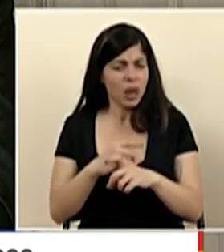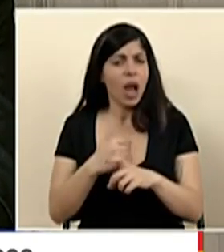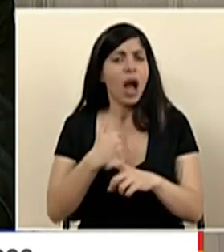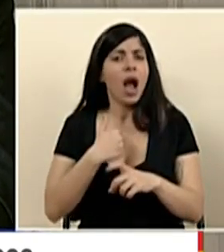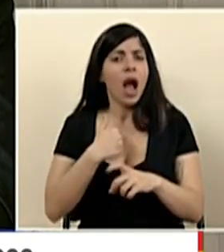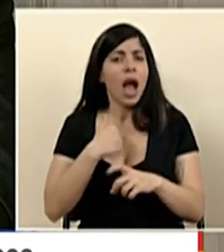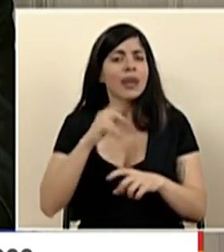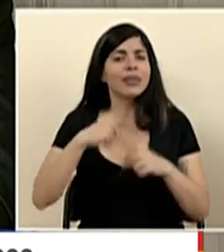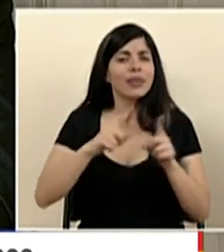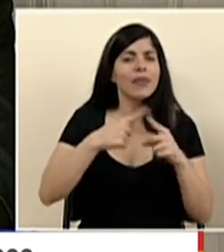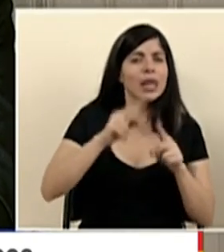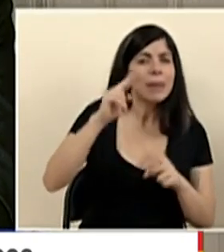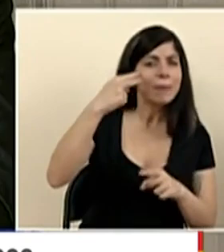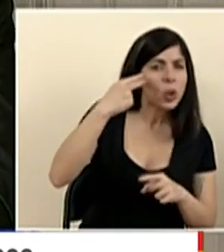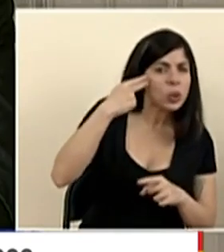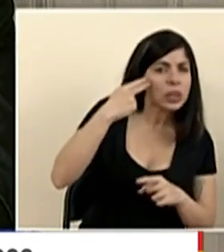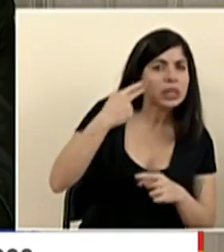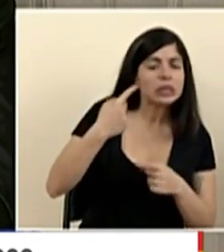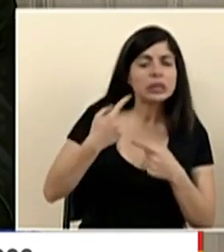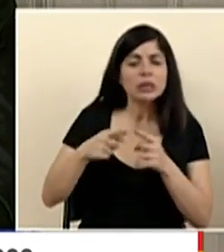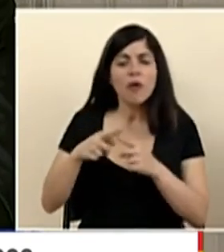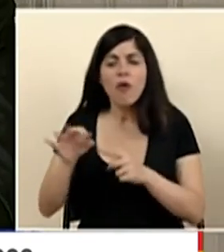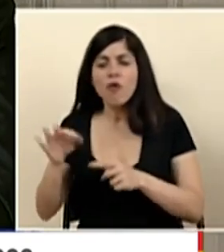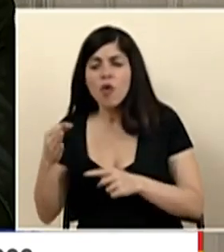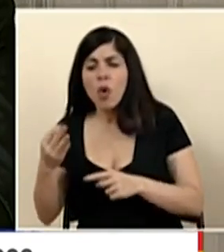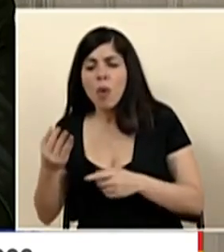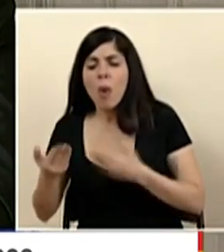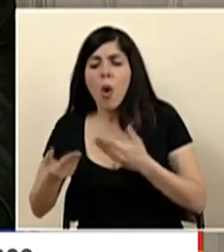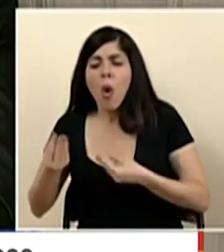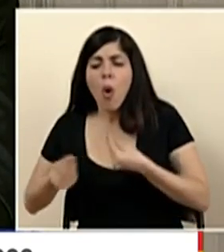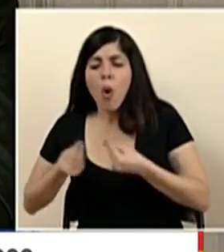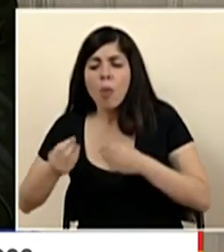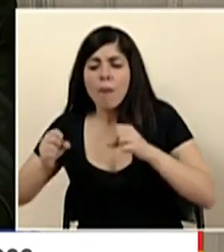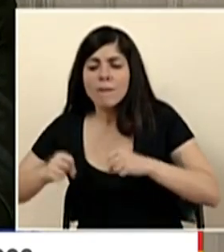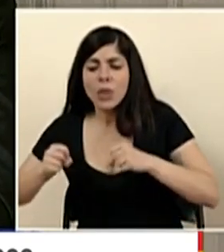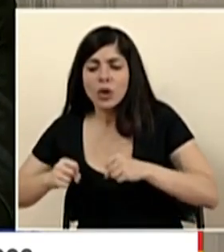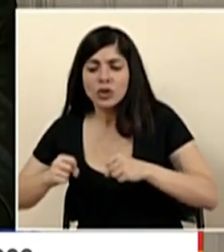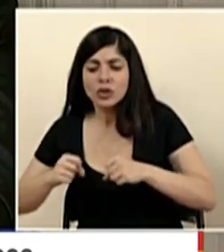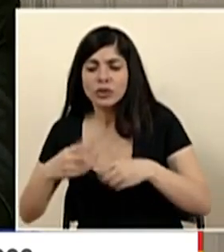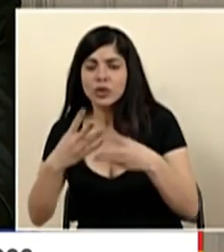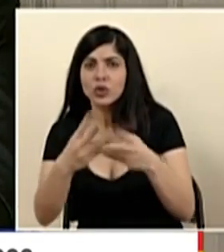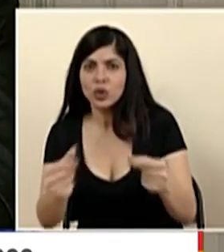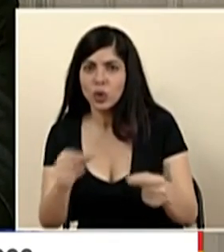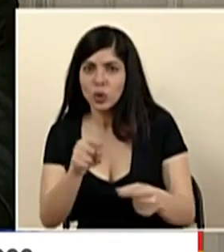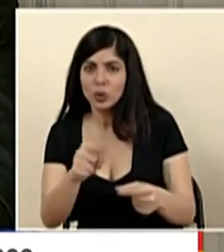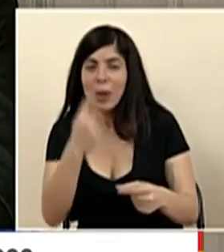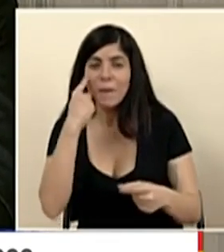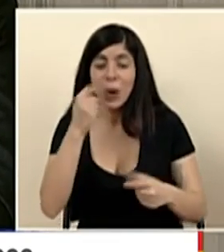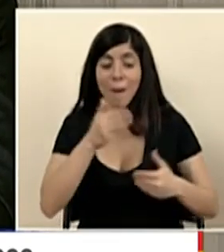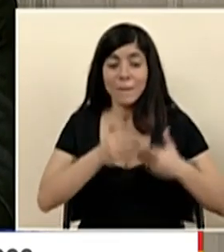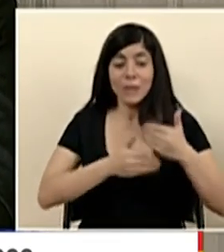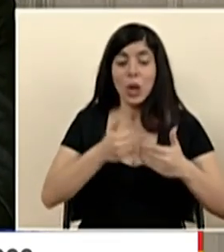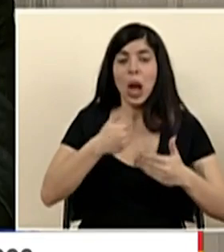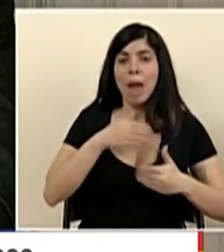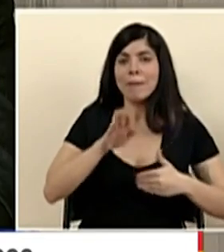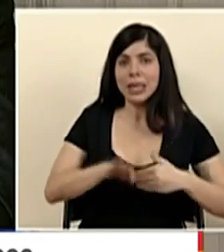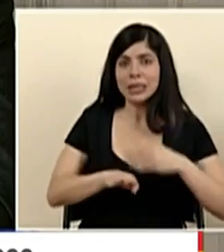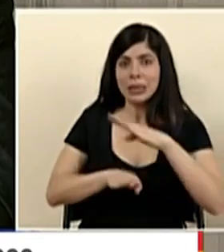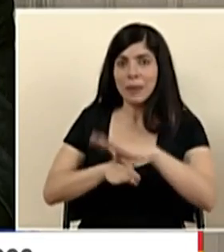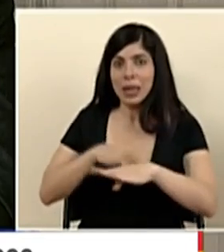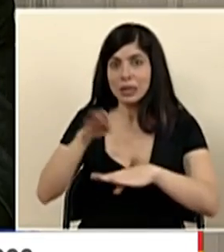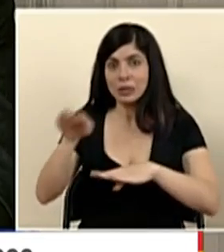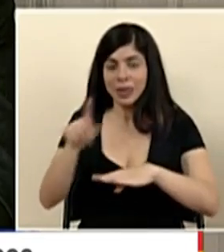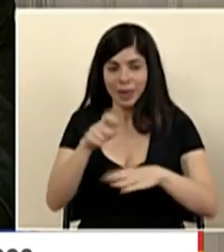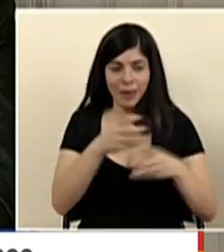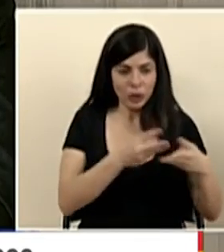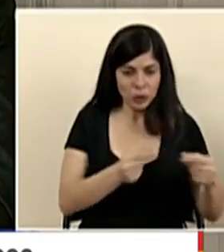varias hipótesis varias formas en que se podrían generar soluciones alternativas para las diferentes fases del proceso y